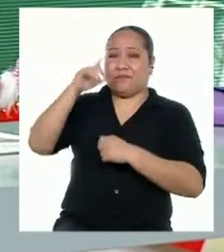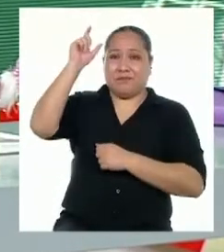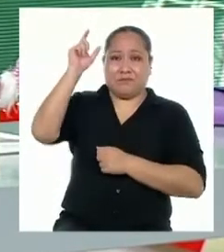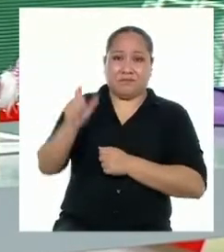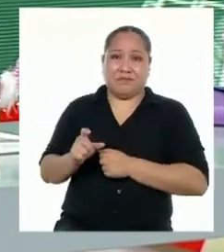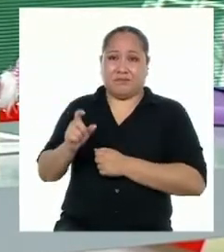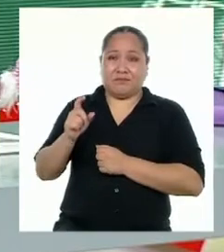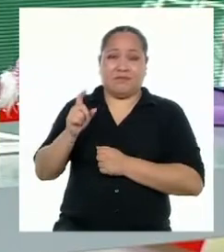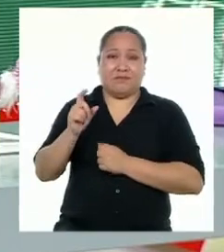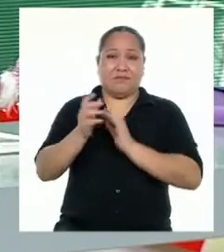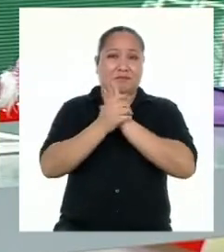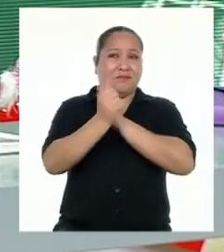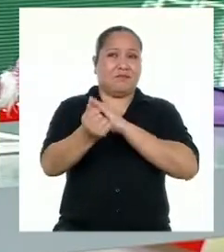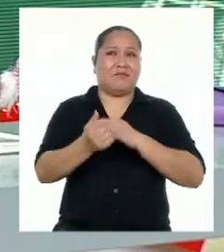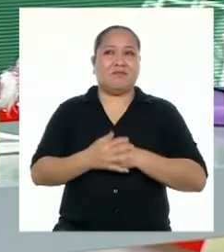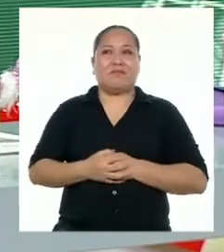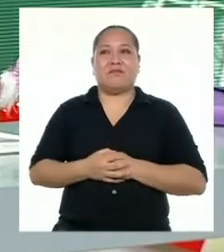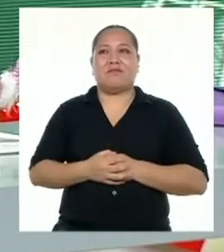persona experta.